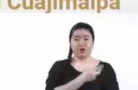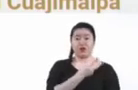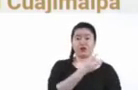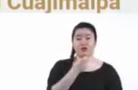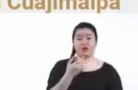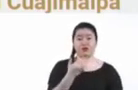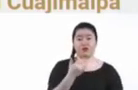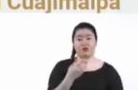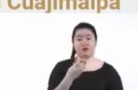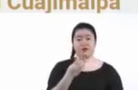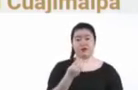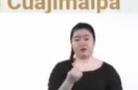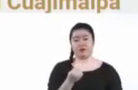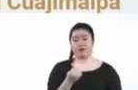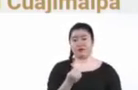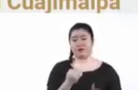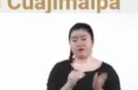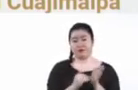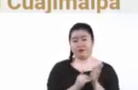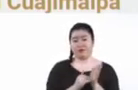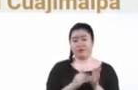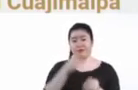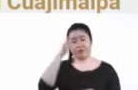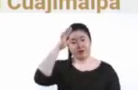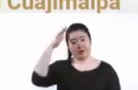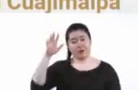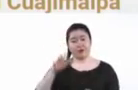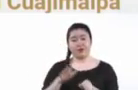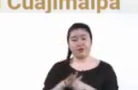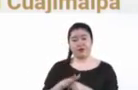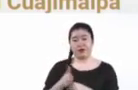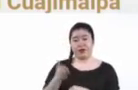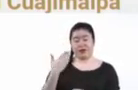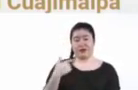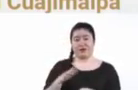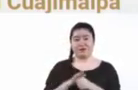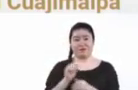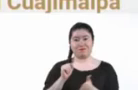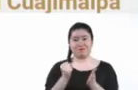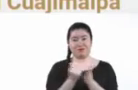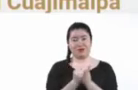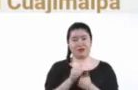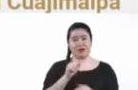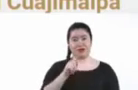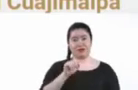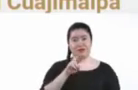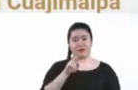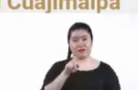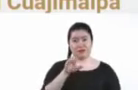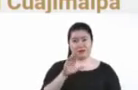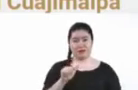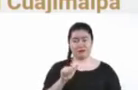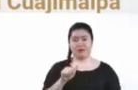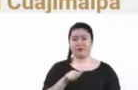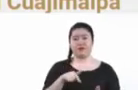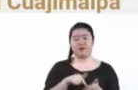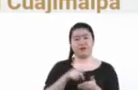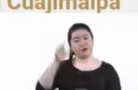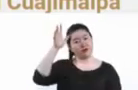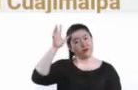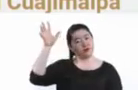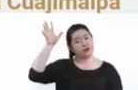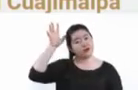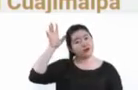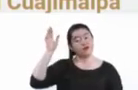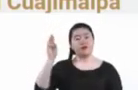adultos vacunados en la etapa de dieciocho a veintinueve años que se vacunaron con AstraZeneca en Cuauhtémoc, Milpalta, Magdalena Contreras y